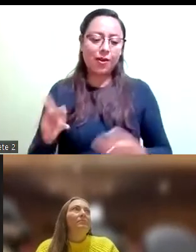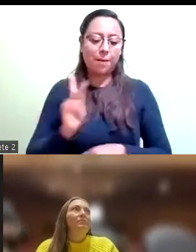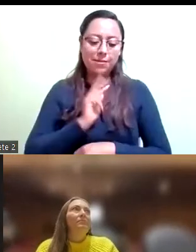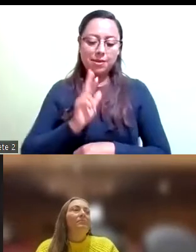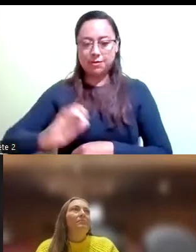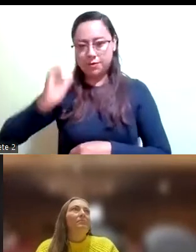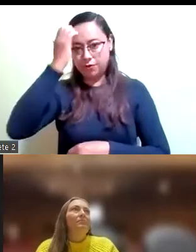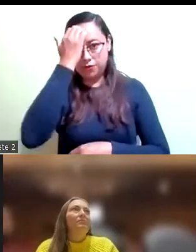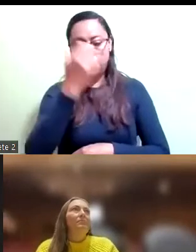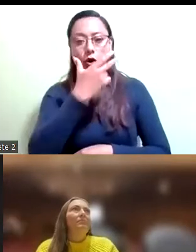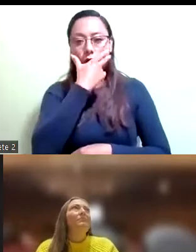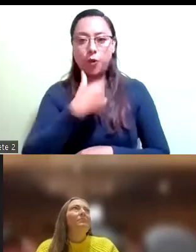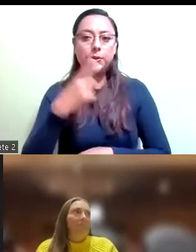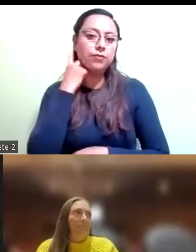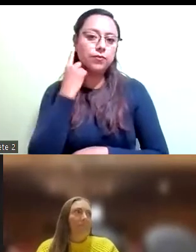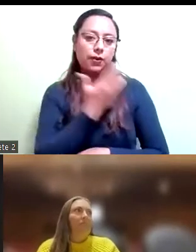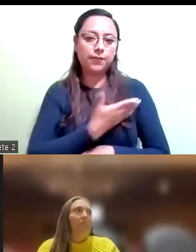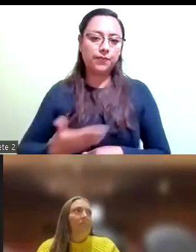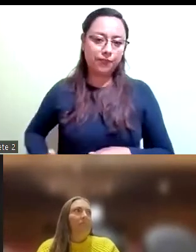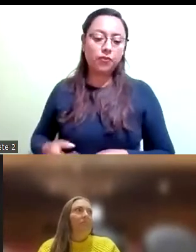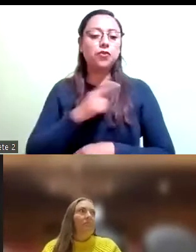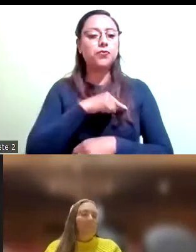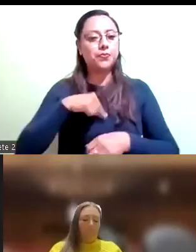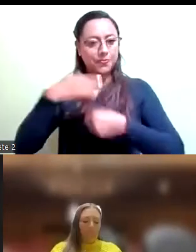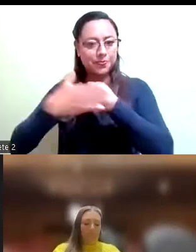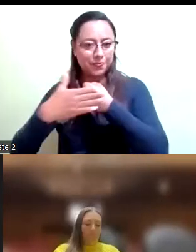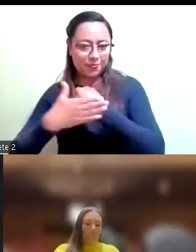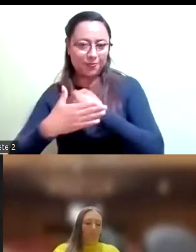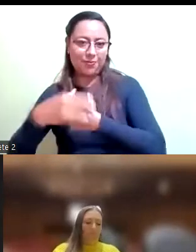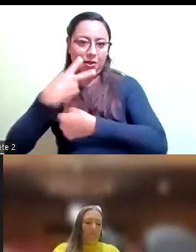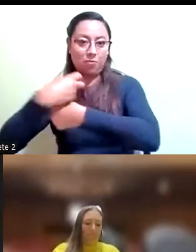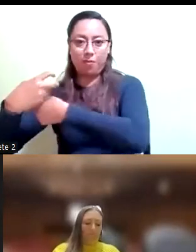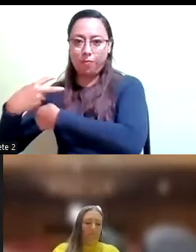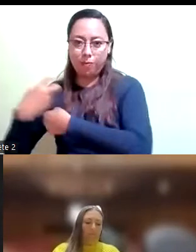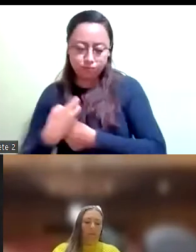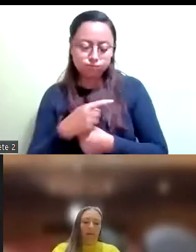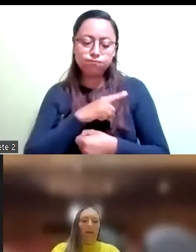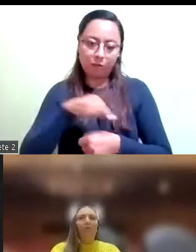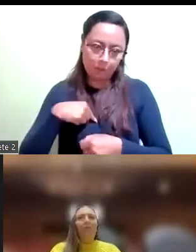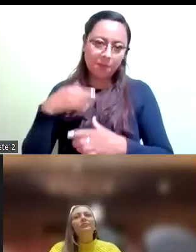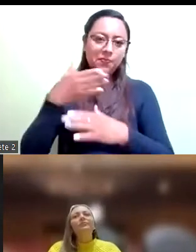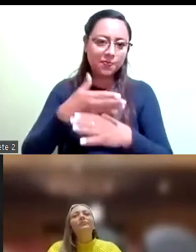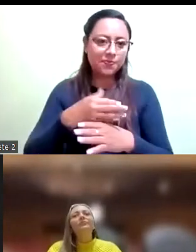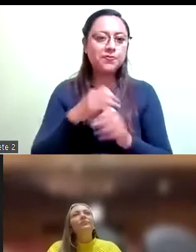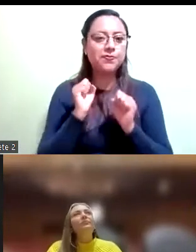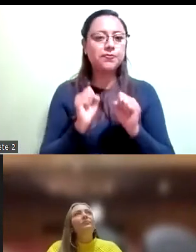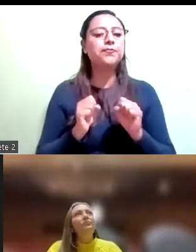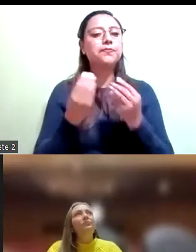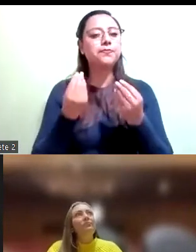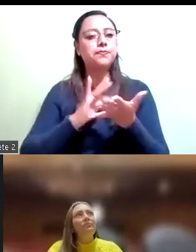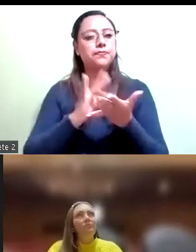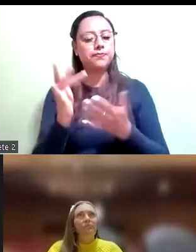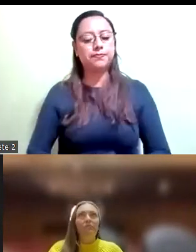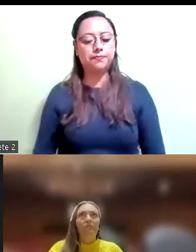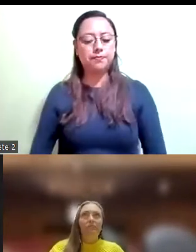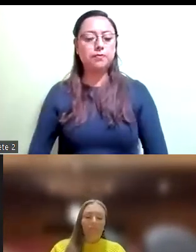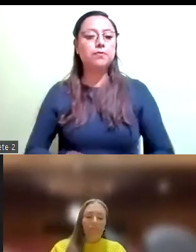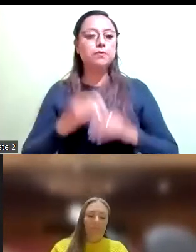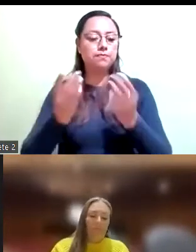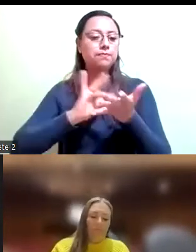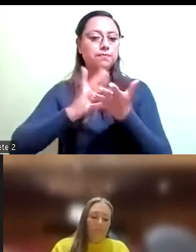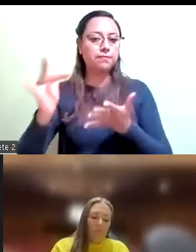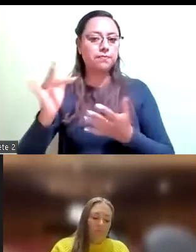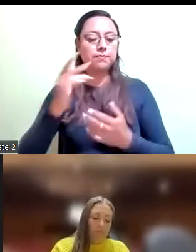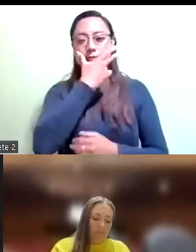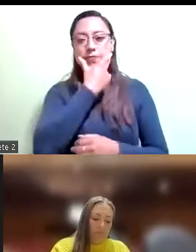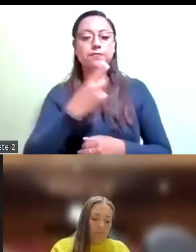presidente y bueno, estaremos presentes en las invitaciones que nos hagan. Muchas gracias. Muchísimas gracias, diputado Carlos Mirón.